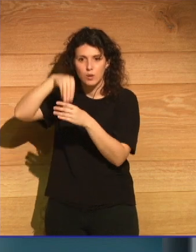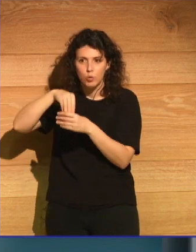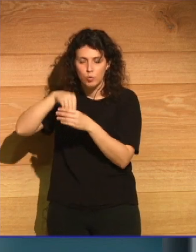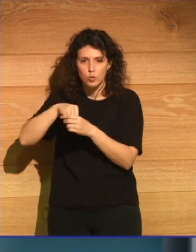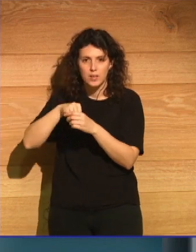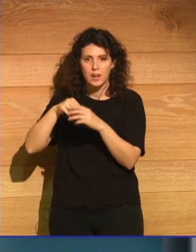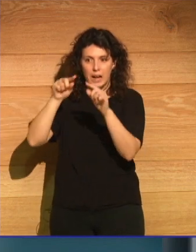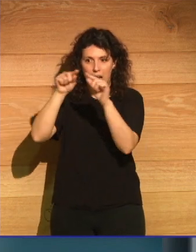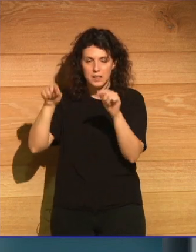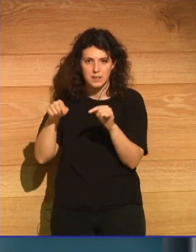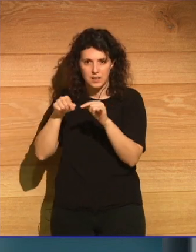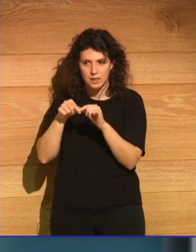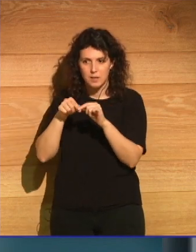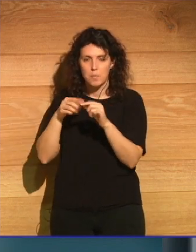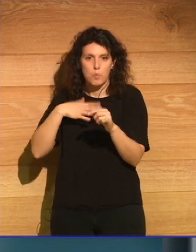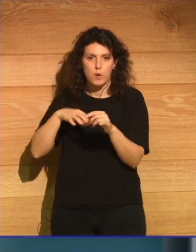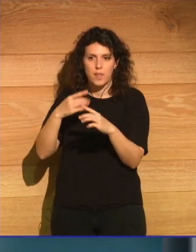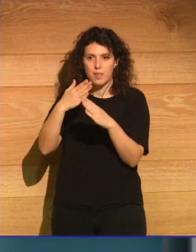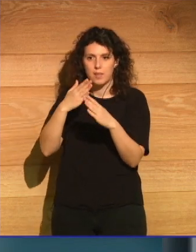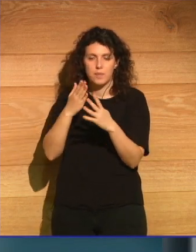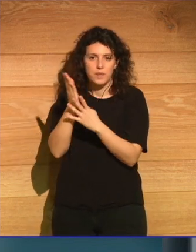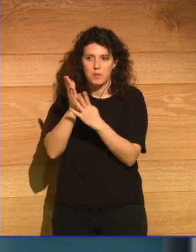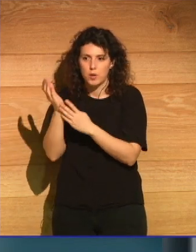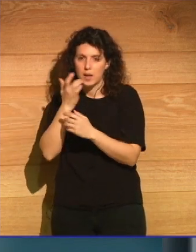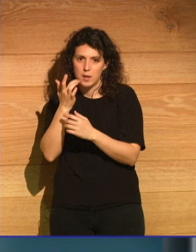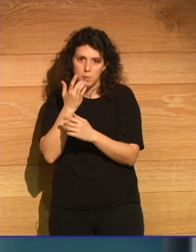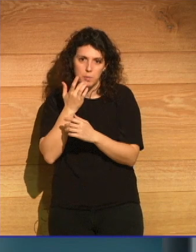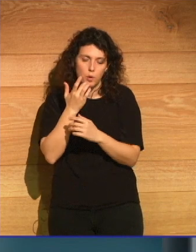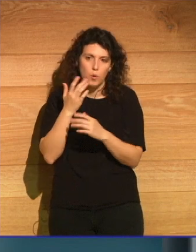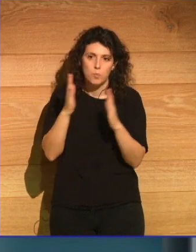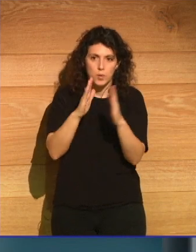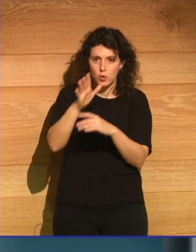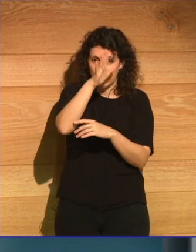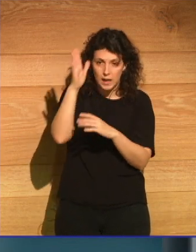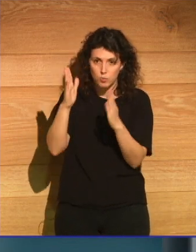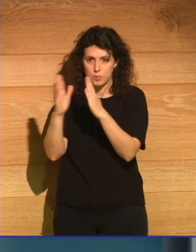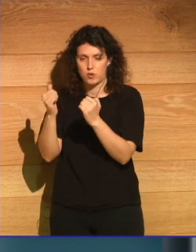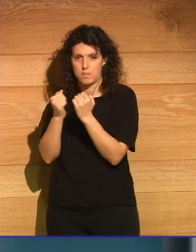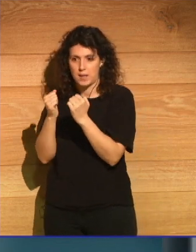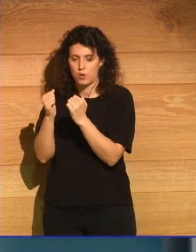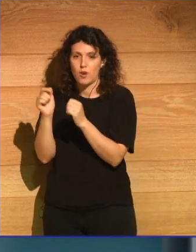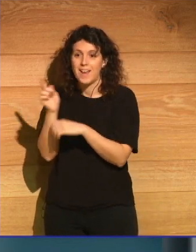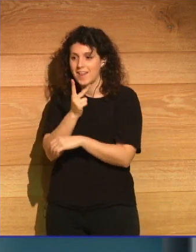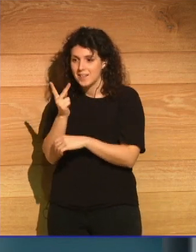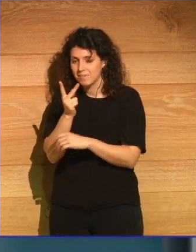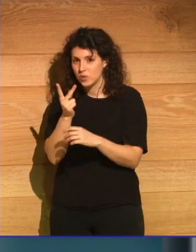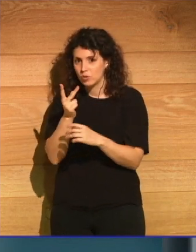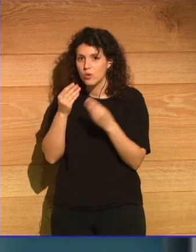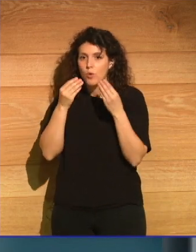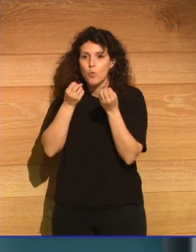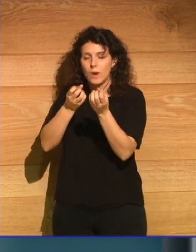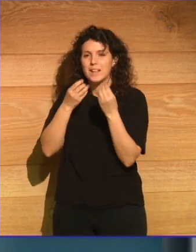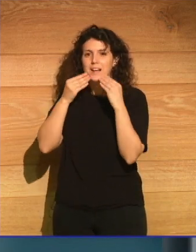pueden dividir entre capas de verano y de invierno y estas capas nos cuentan historias sobre